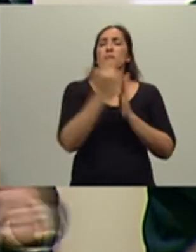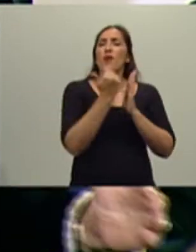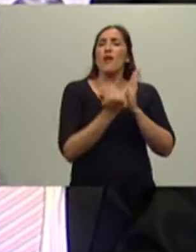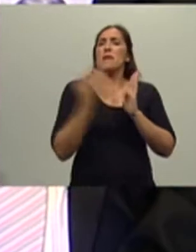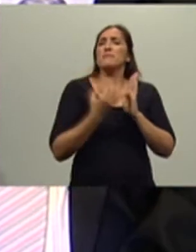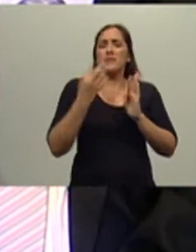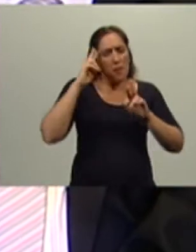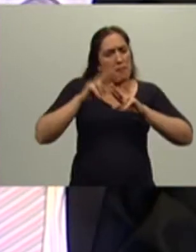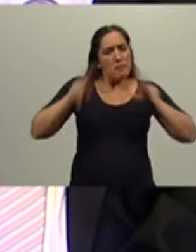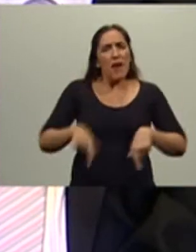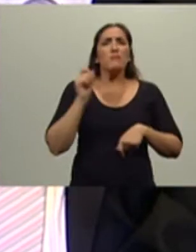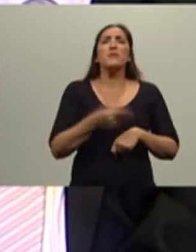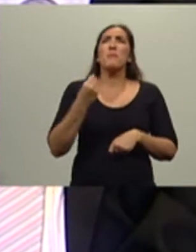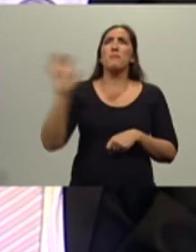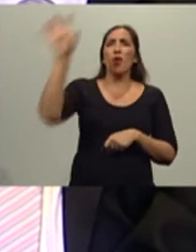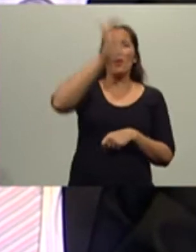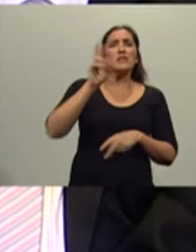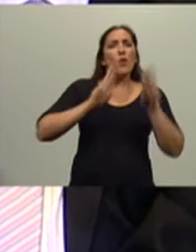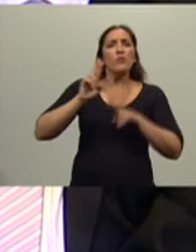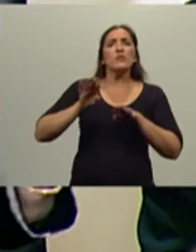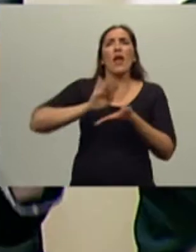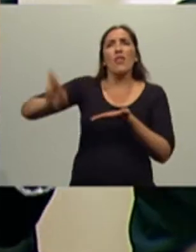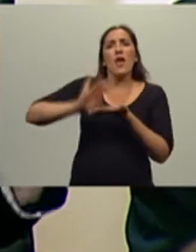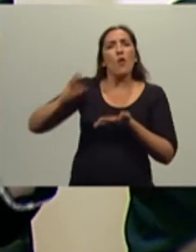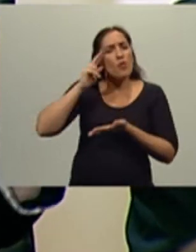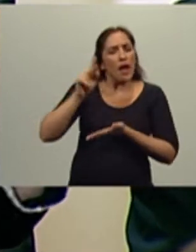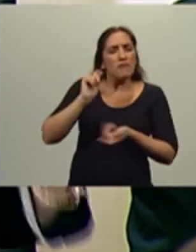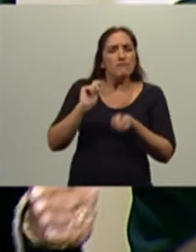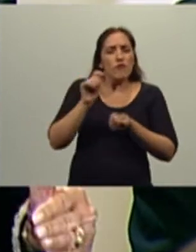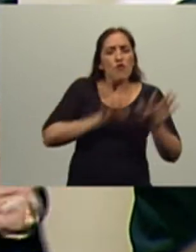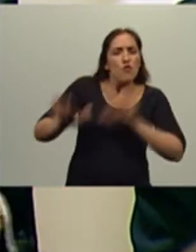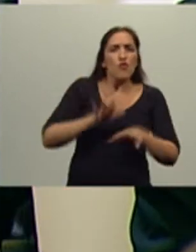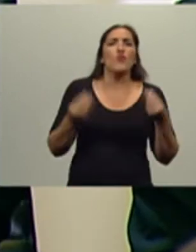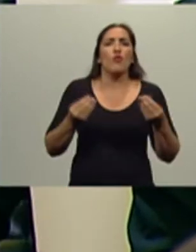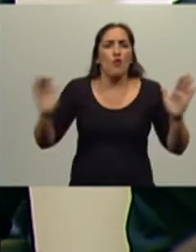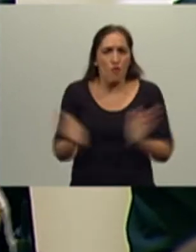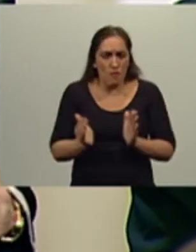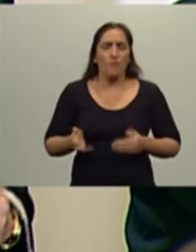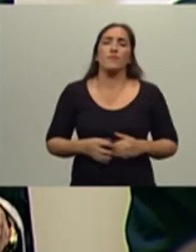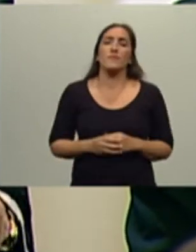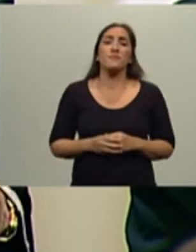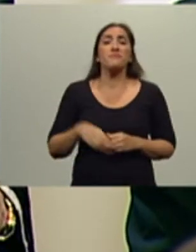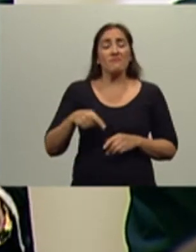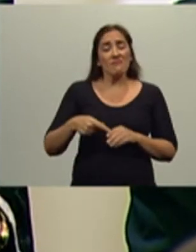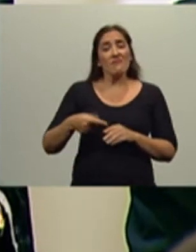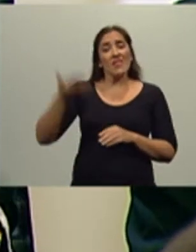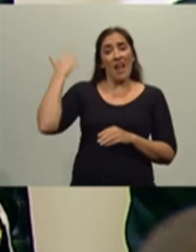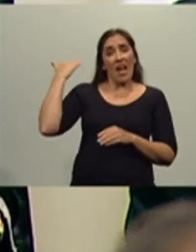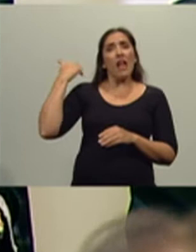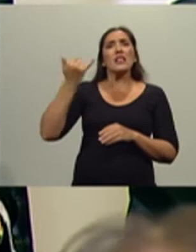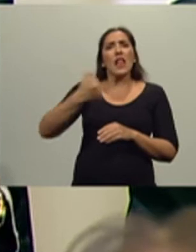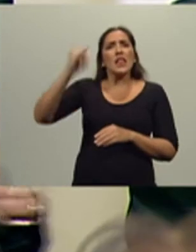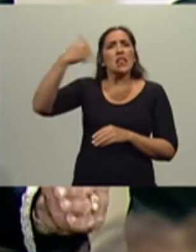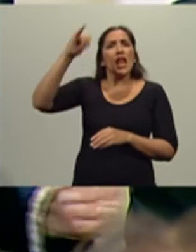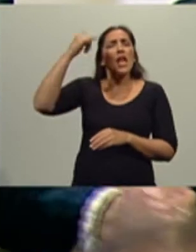año 2010. Hasta ese momento las deudas se venían incrementando cada vez más porque además se aplicaba un interés,